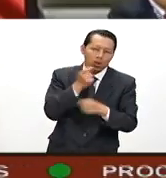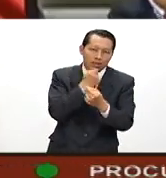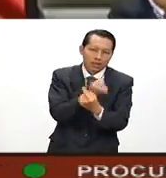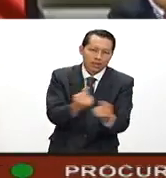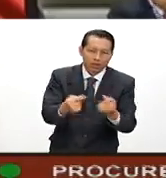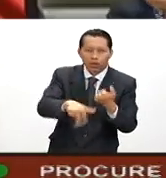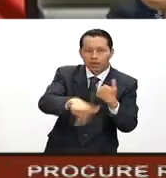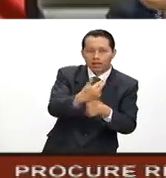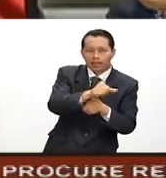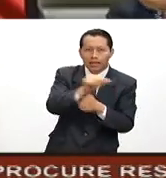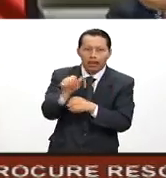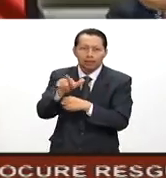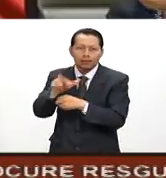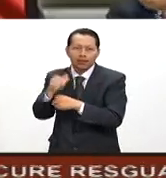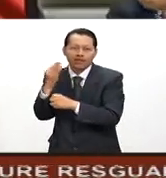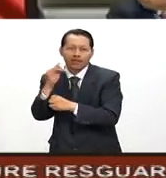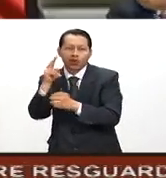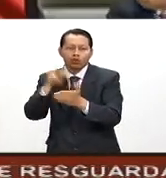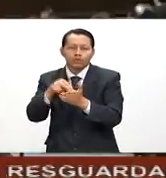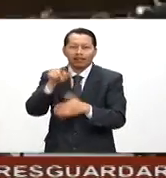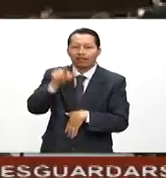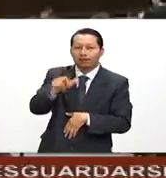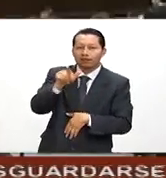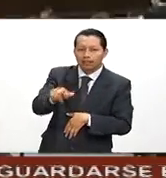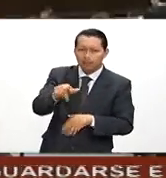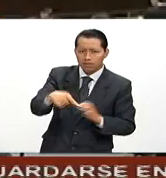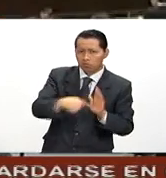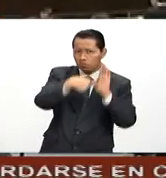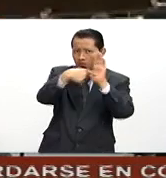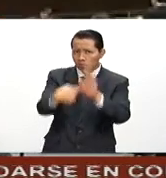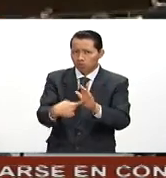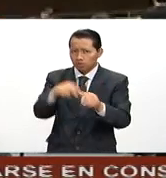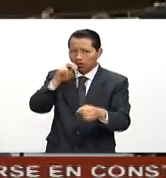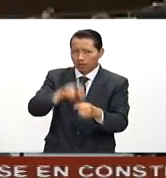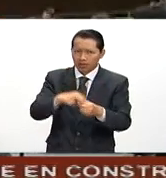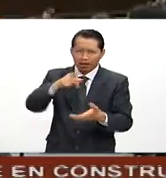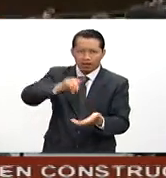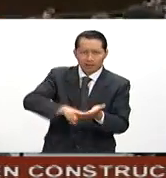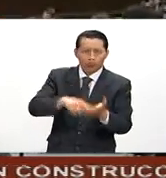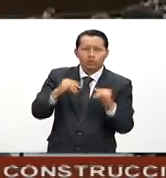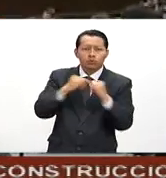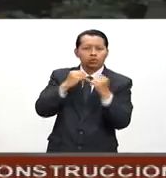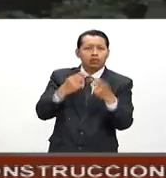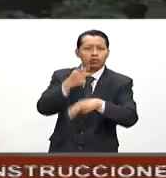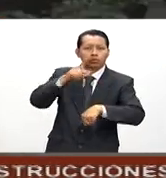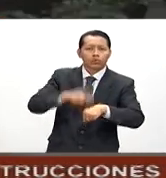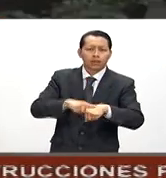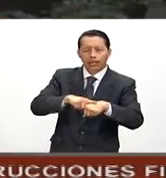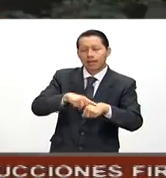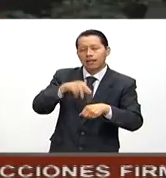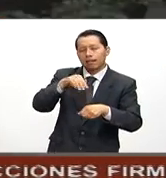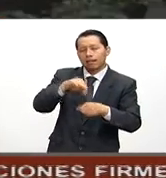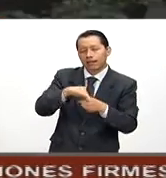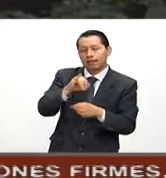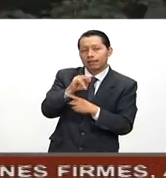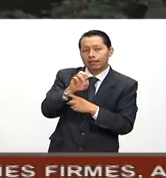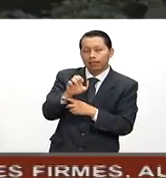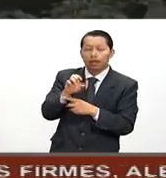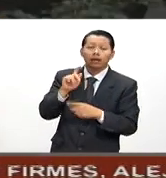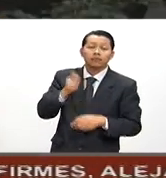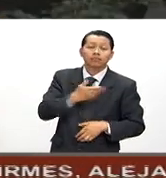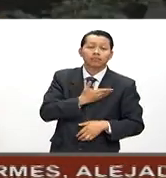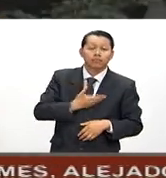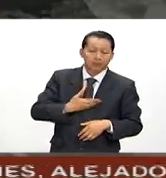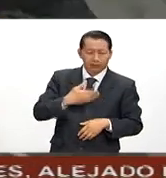13 al 17 de febrero de 2017. Durante la presentación celebrada en las instalaciones del Instituto Nacional Electoral, el presidente de la mesa